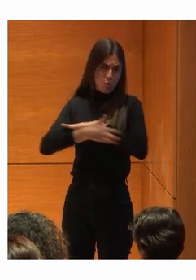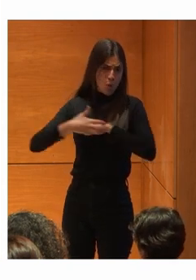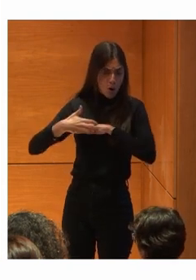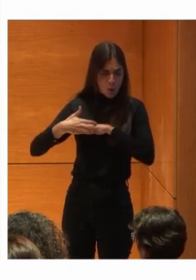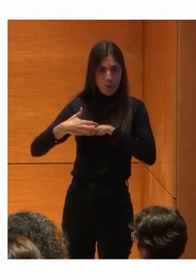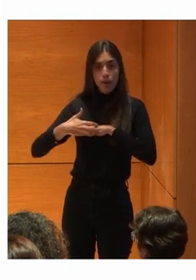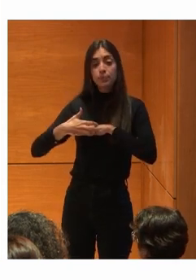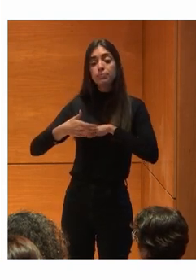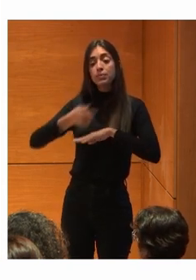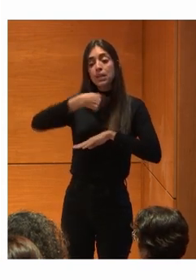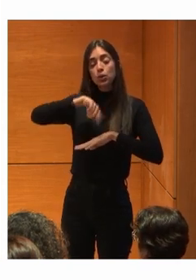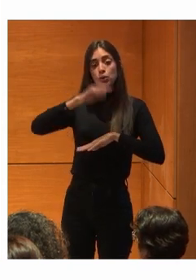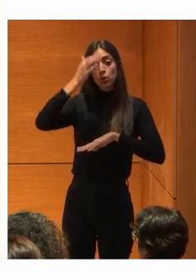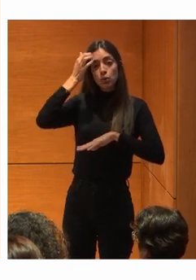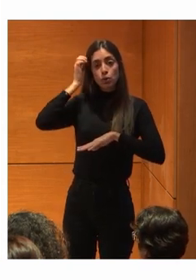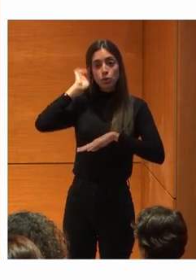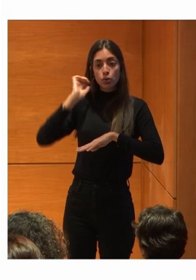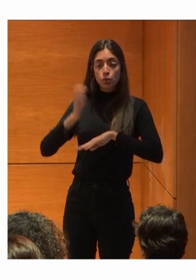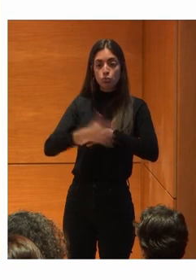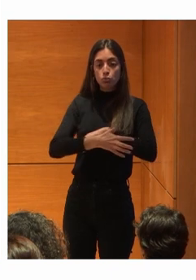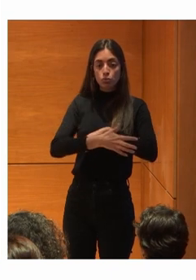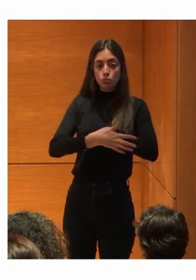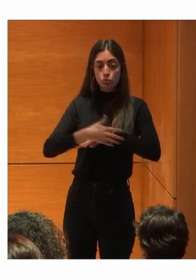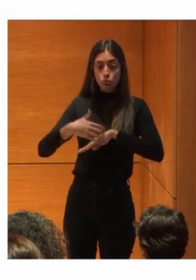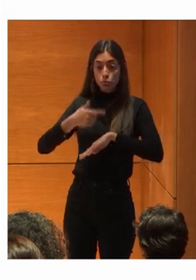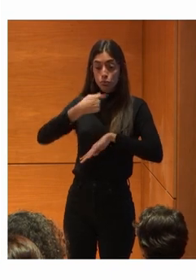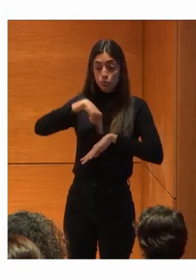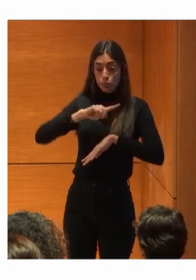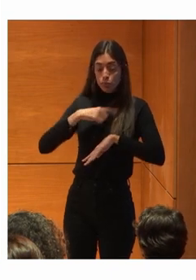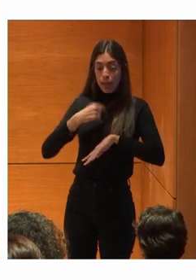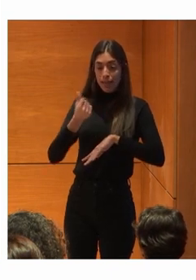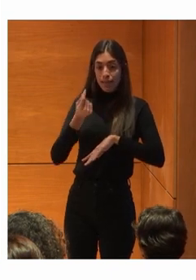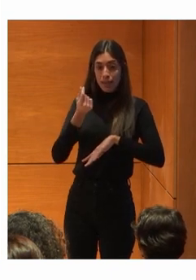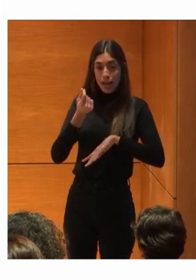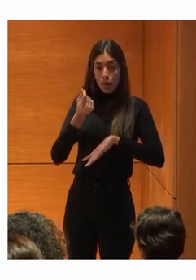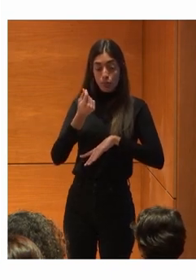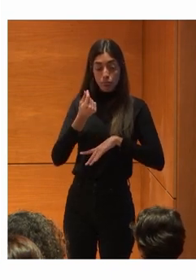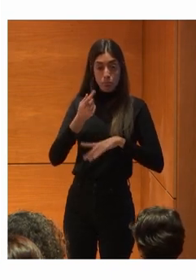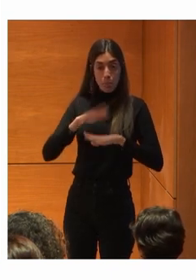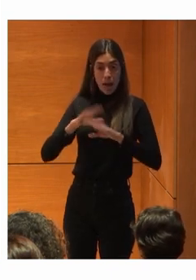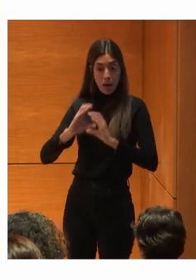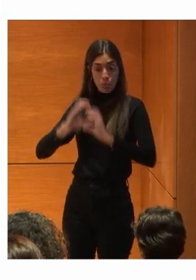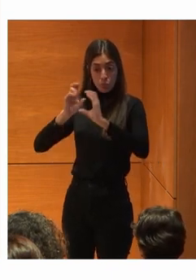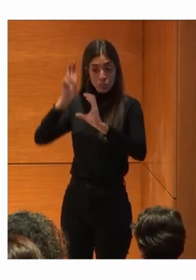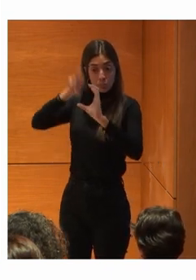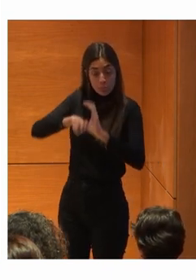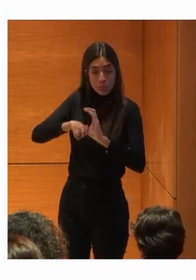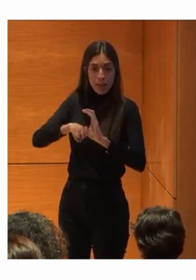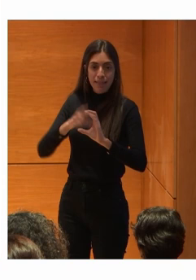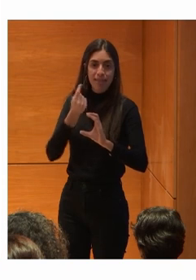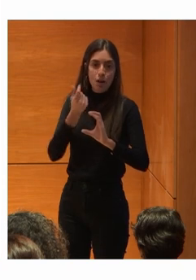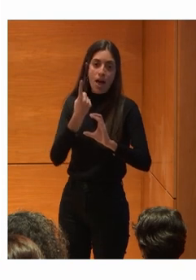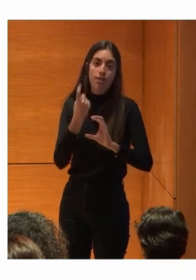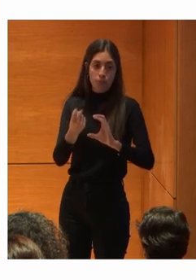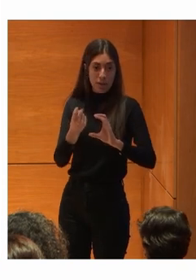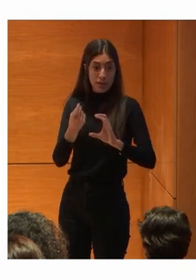Así Los gringos Nos faltaba dinero Para coger El autobús Y entonces La señora Se